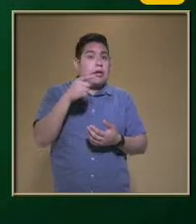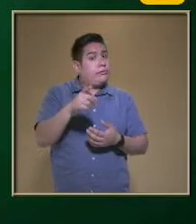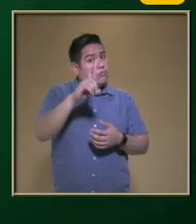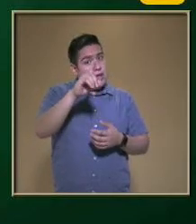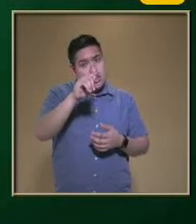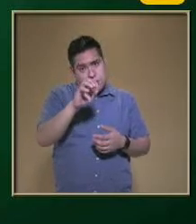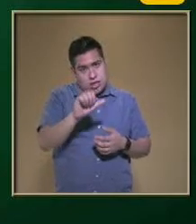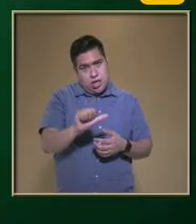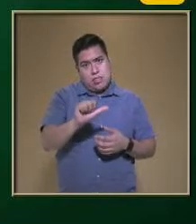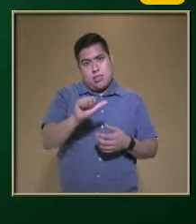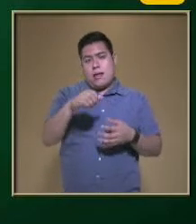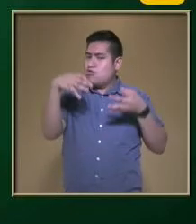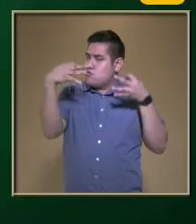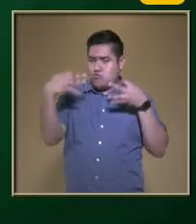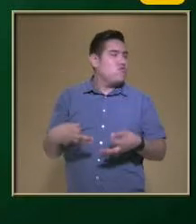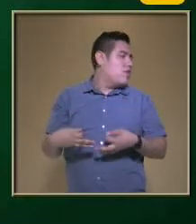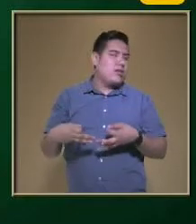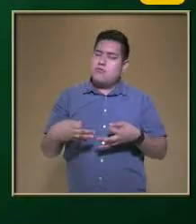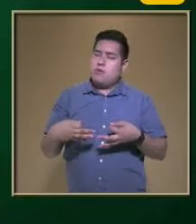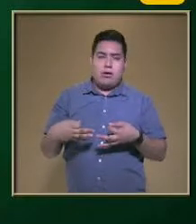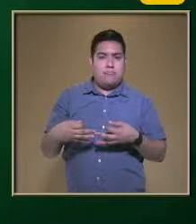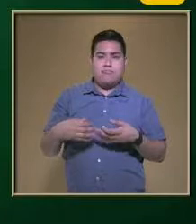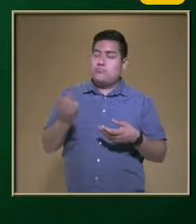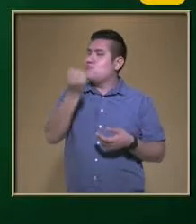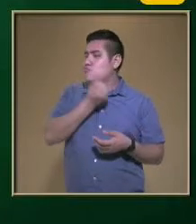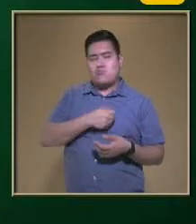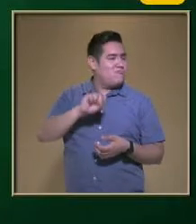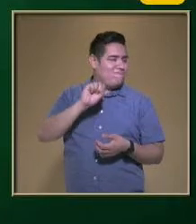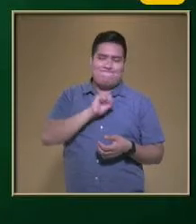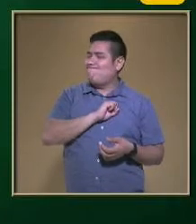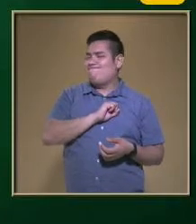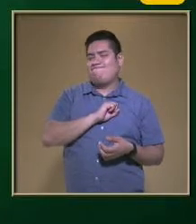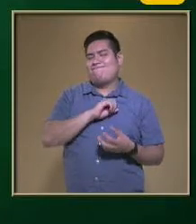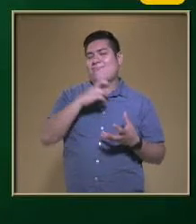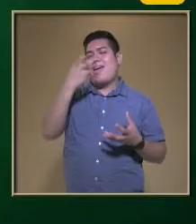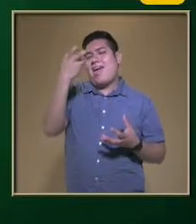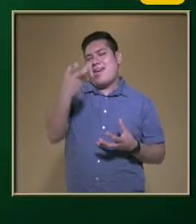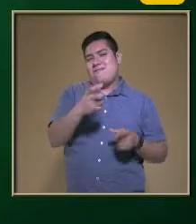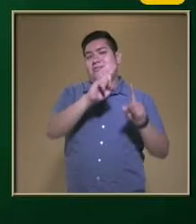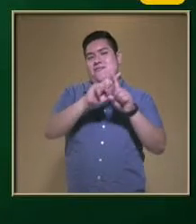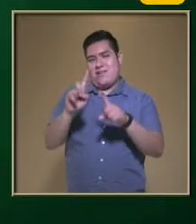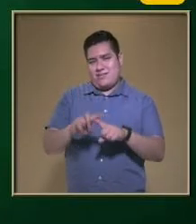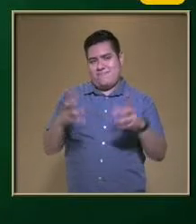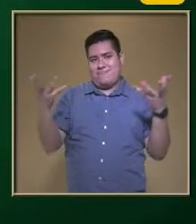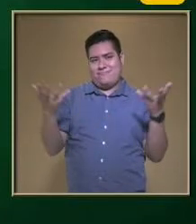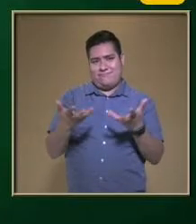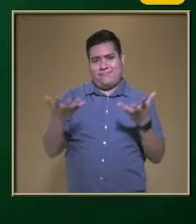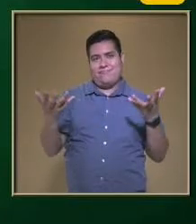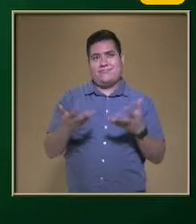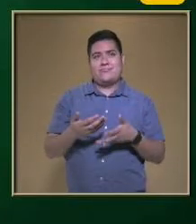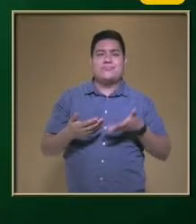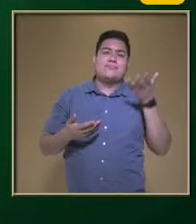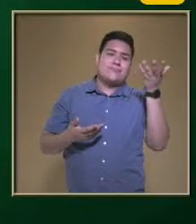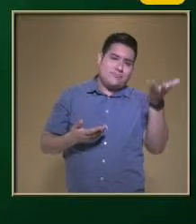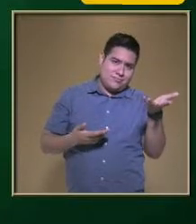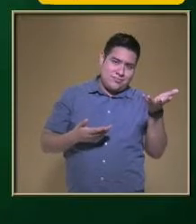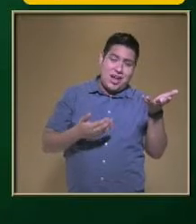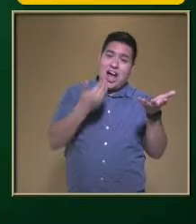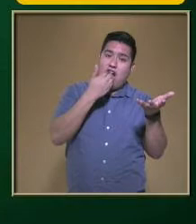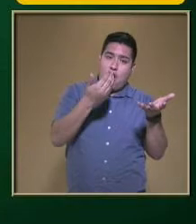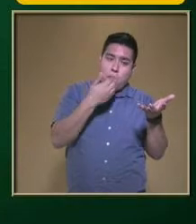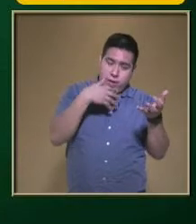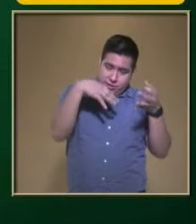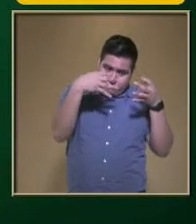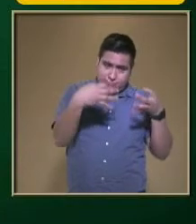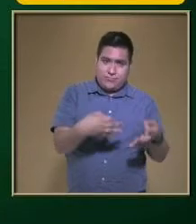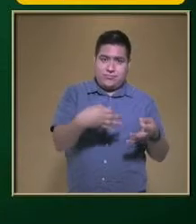una dieta Pero no adecuada Es una dieta Pero no sana Entonces estamos tratando De distinguir aquí Lo que es una dieta De lo que es también